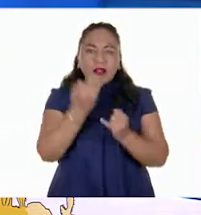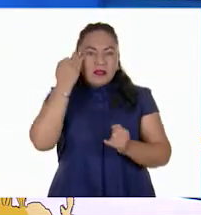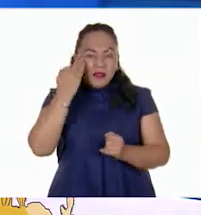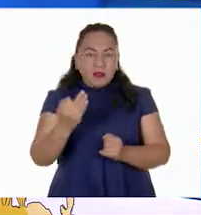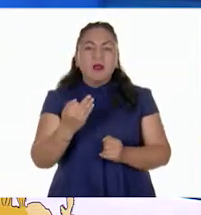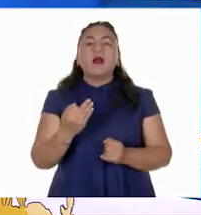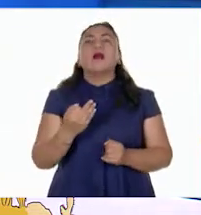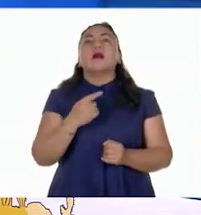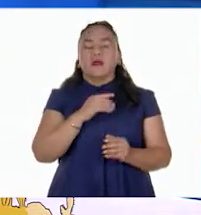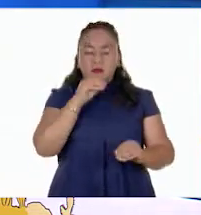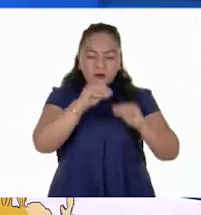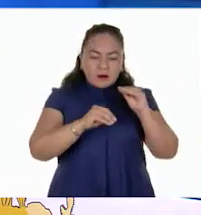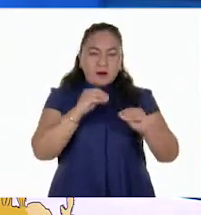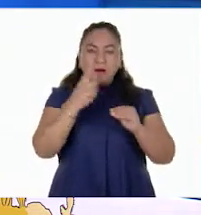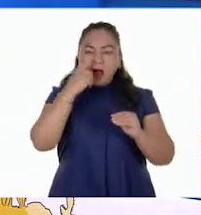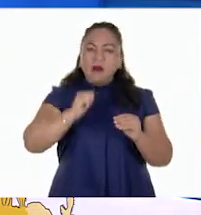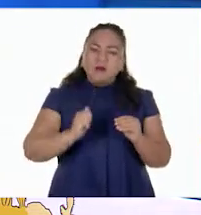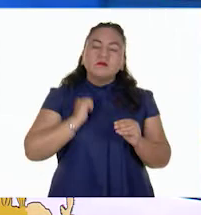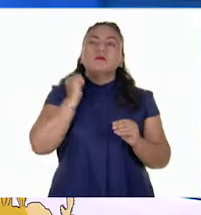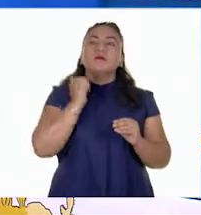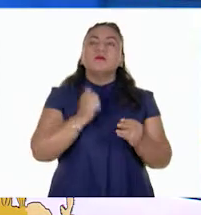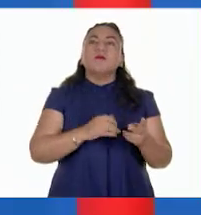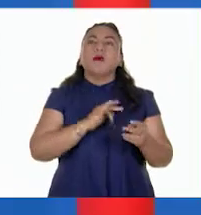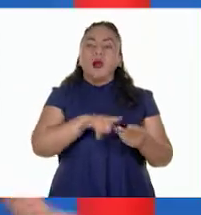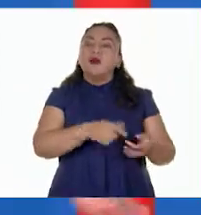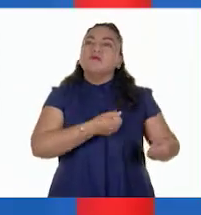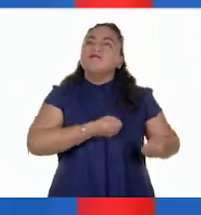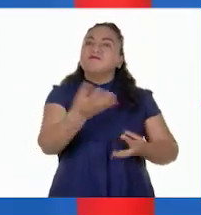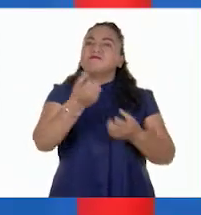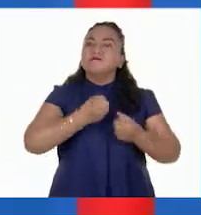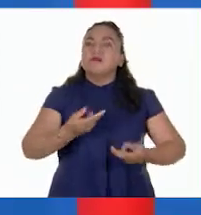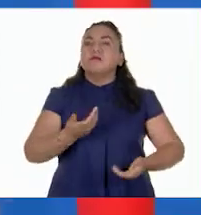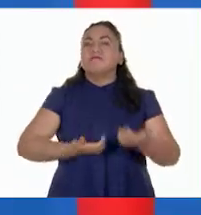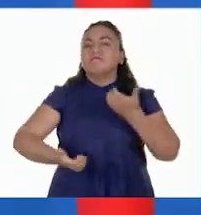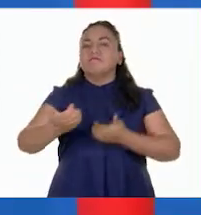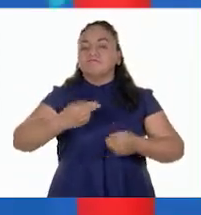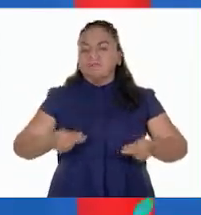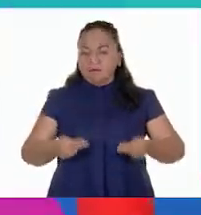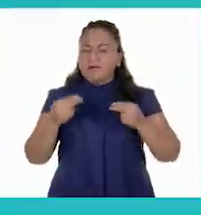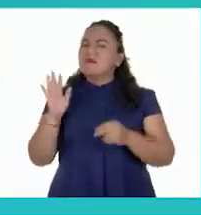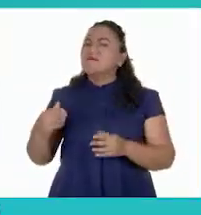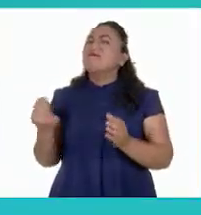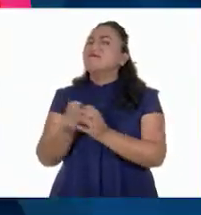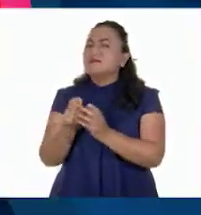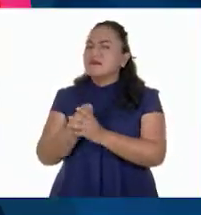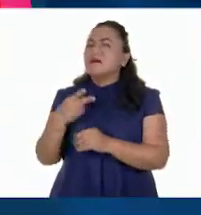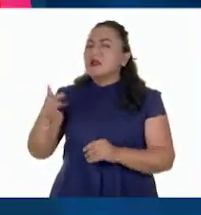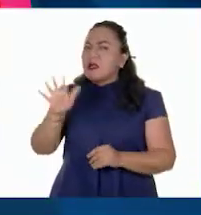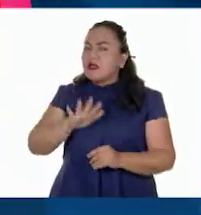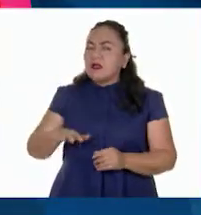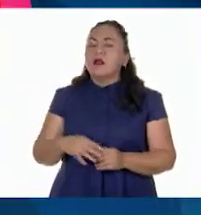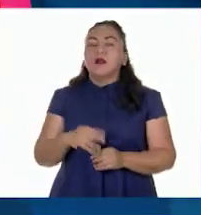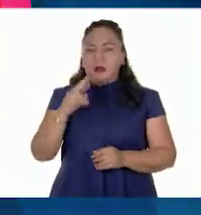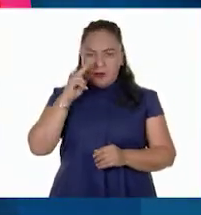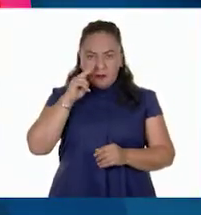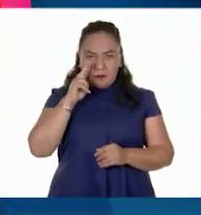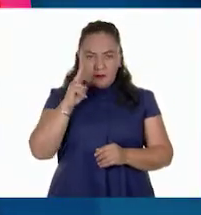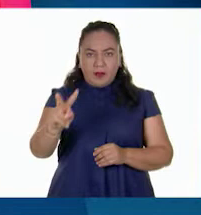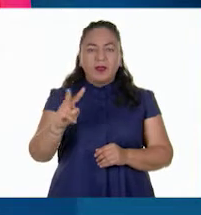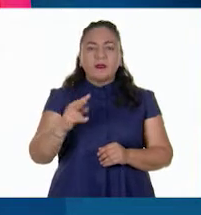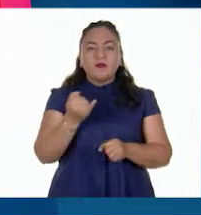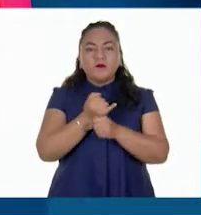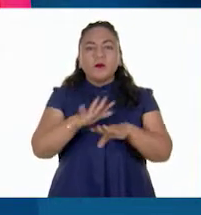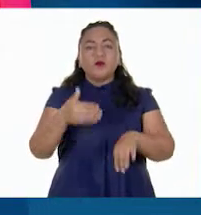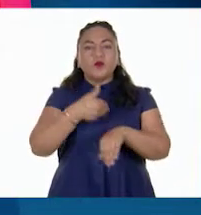han domesticado para su aprovechamiento comercial. ¿Y qué tipo de vegetación es esa? Podemos encontrar la